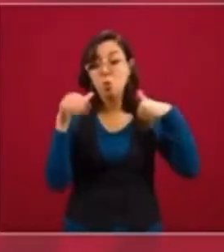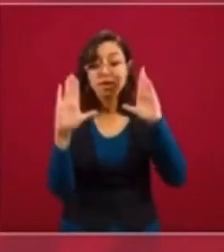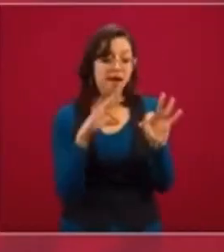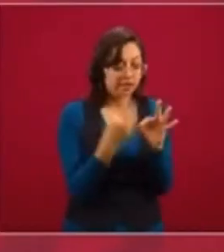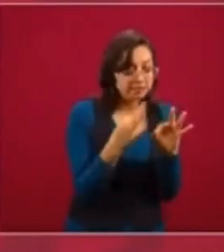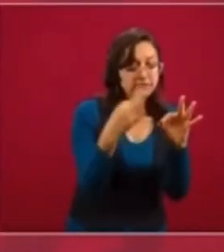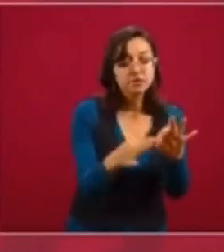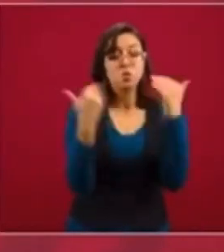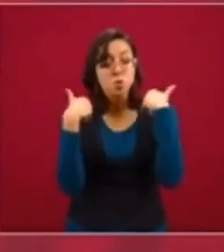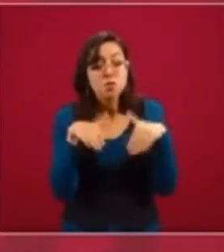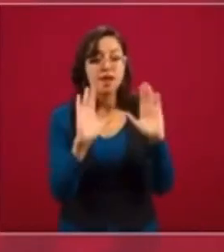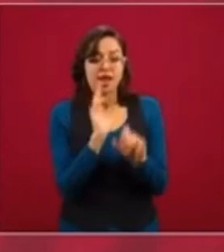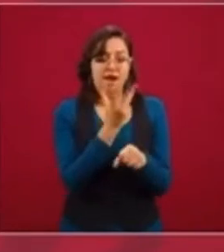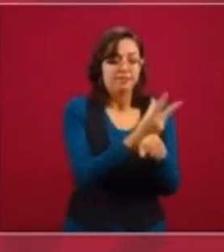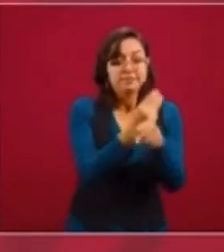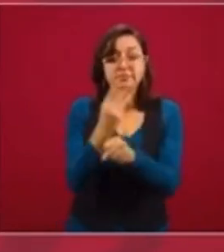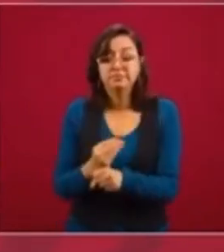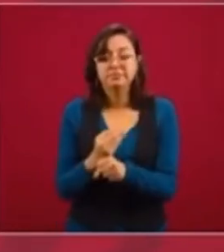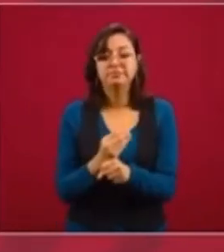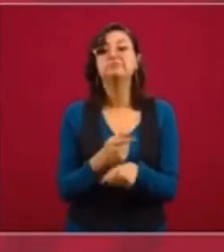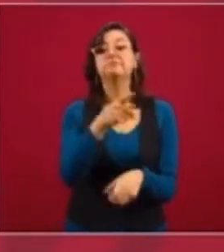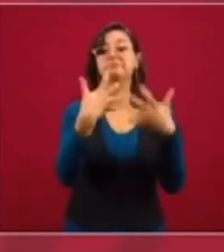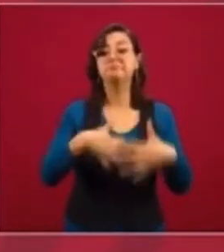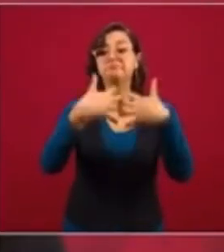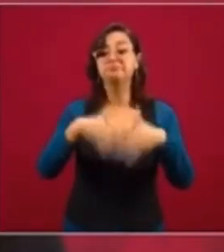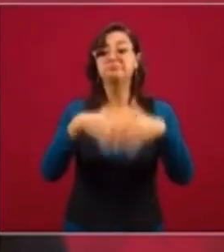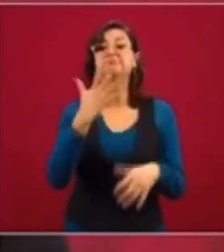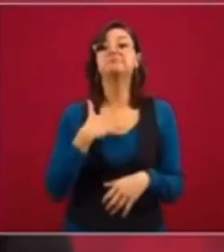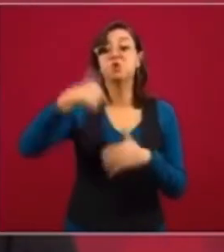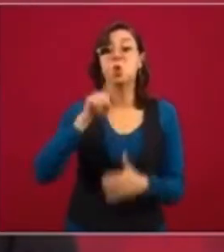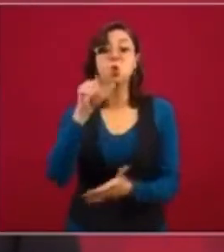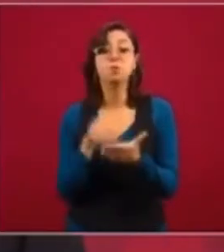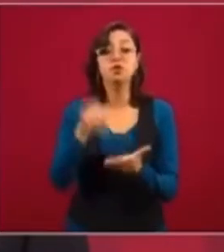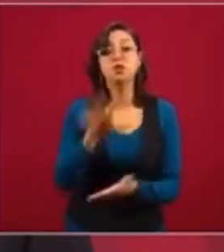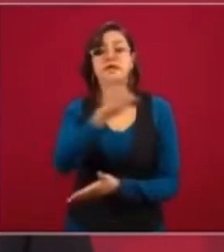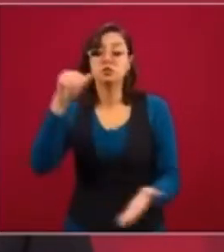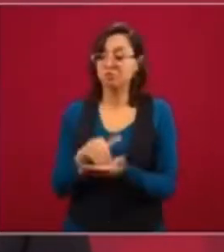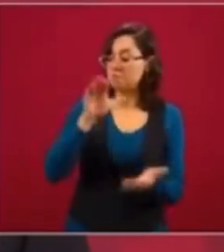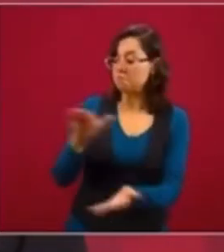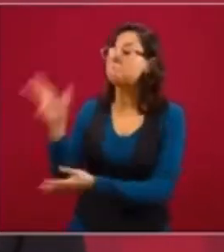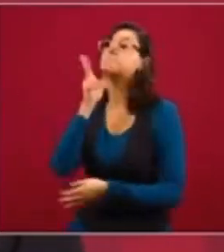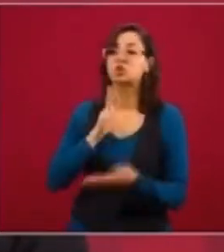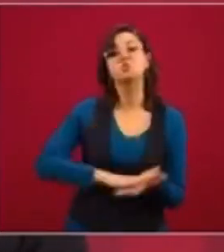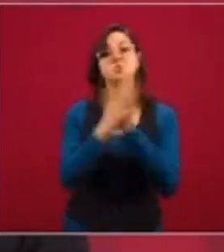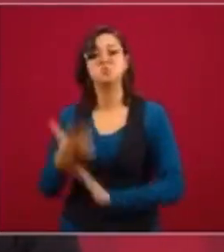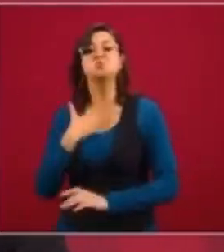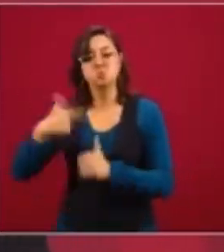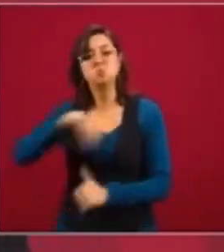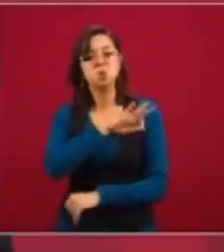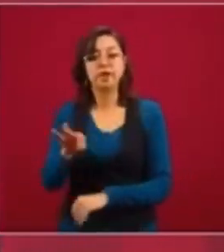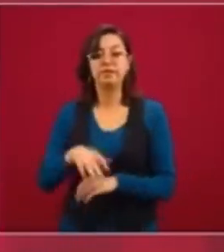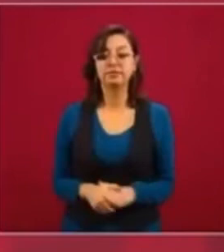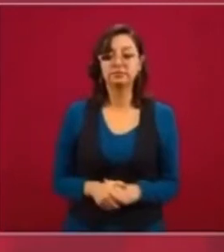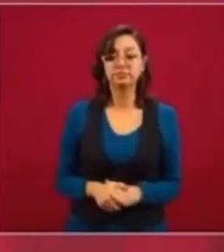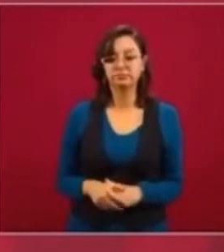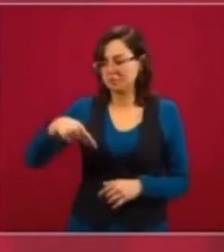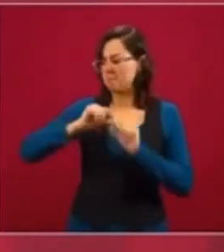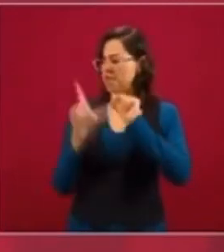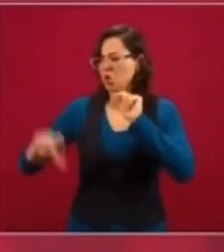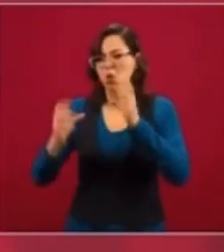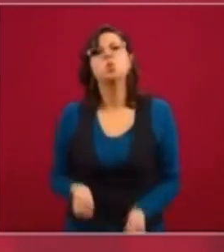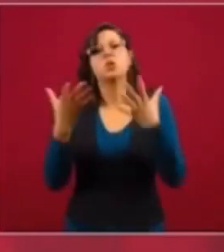lo hicieron. Tienen capacidad para procesar hasta un millón quinientos mil marriles. ¿Y cuánto necesitamos procesar